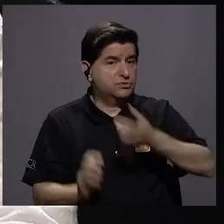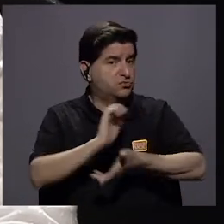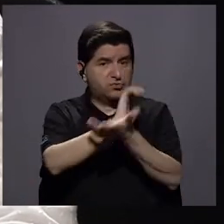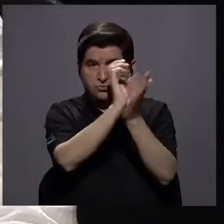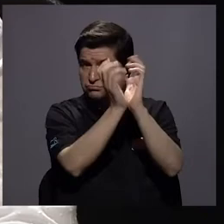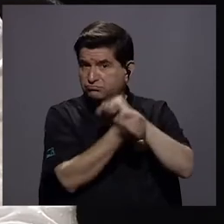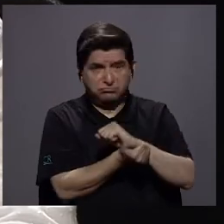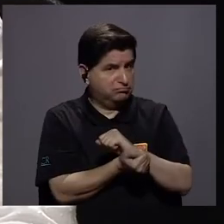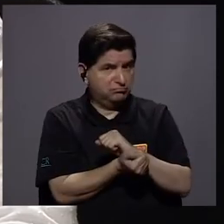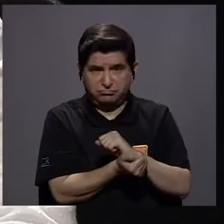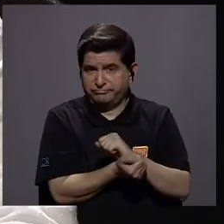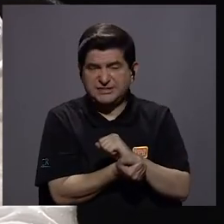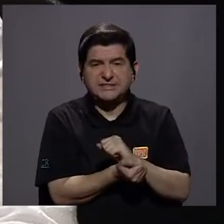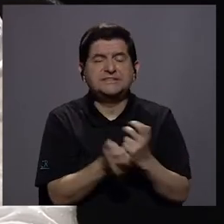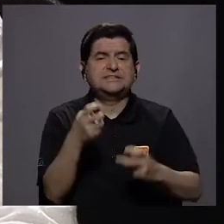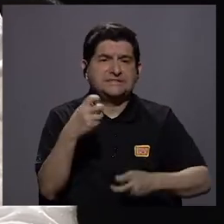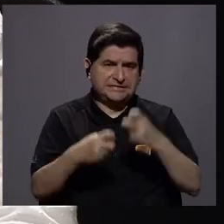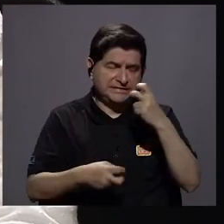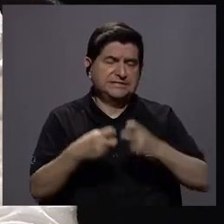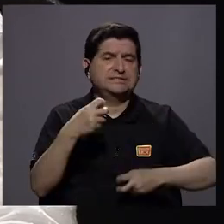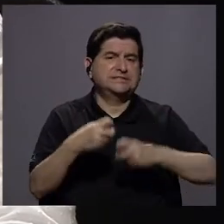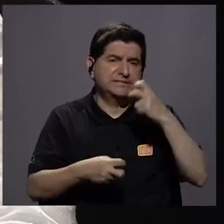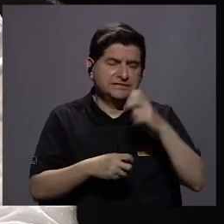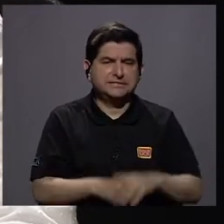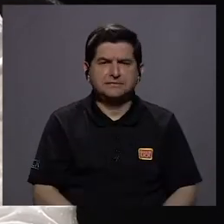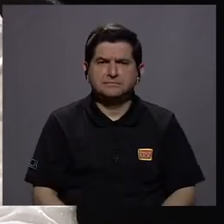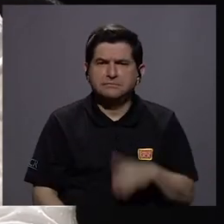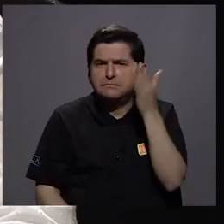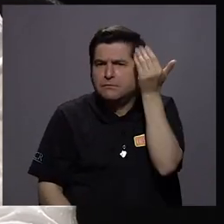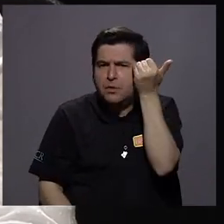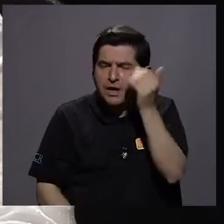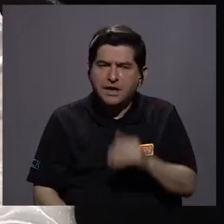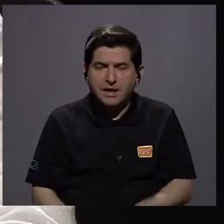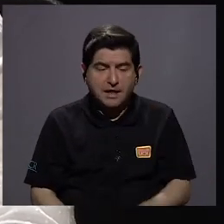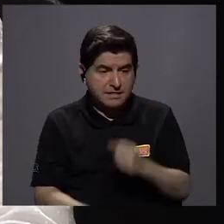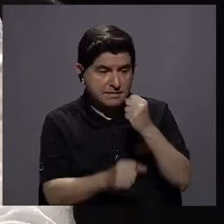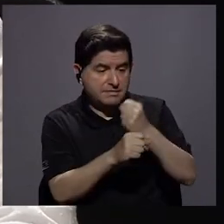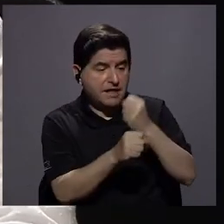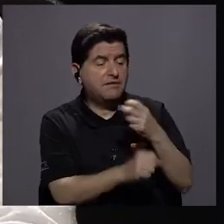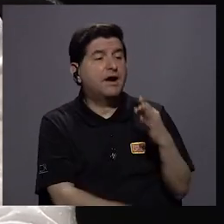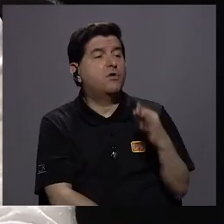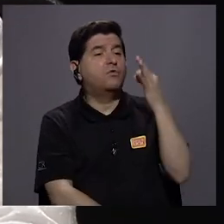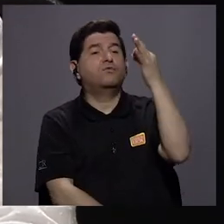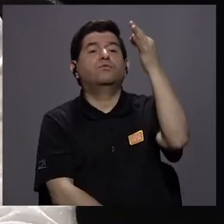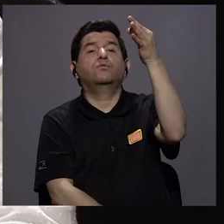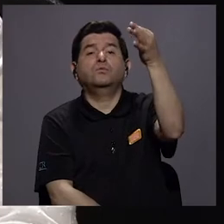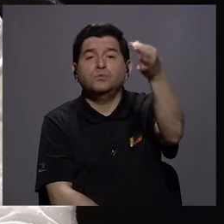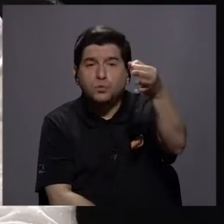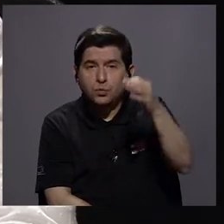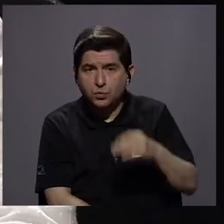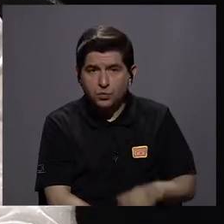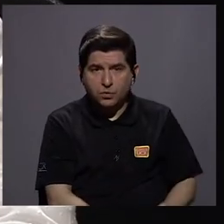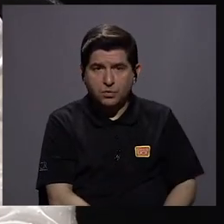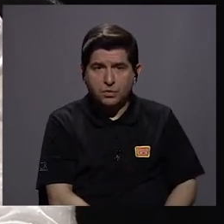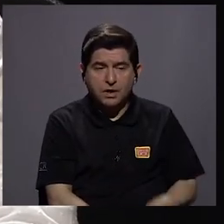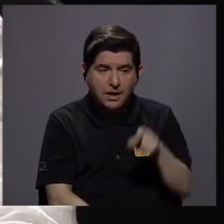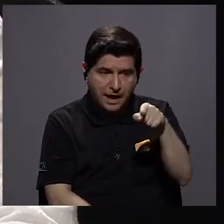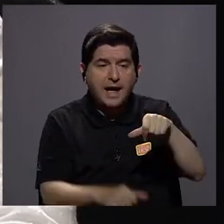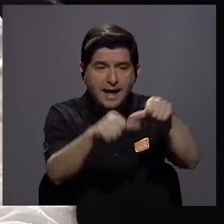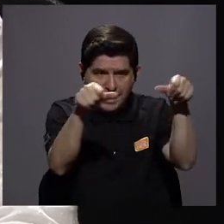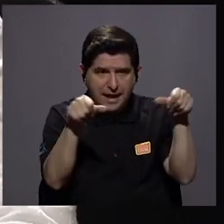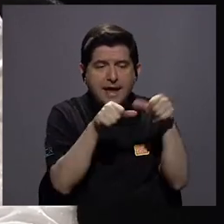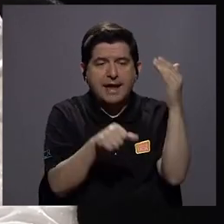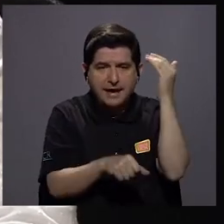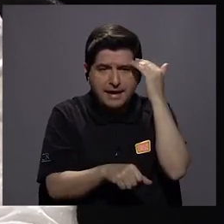vamos a tener serios problemas, porque los trabajos del futuro están en esas áreas del